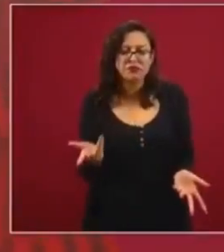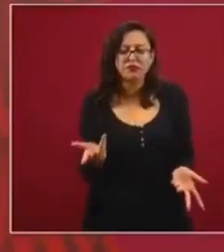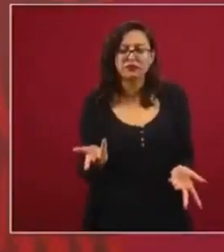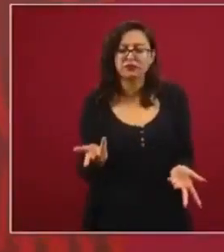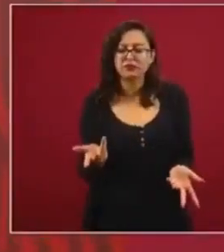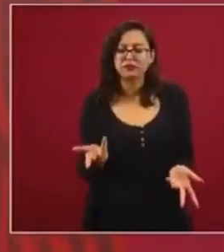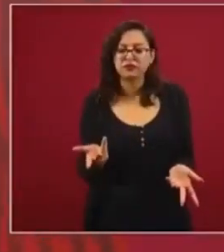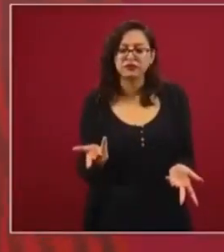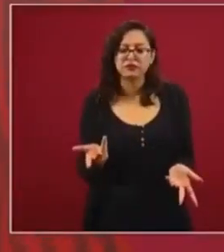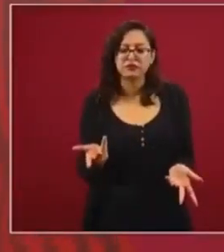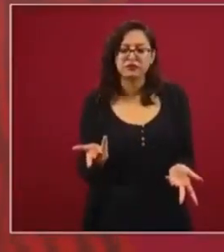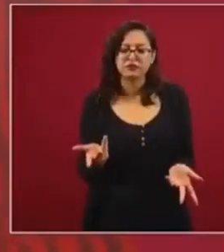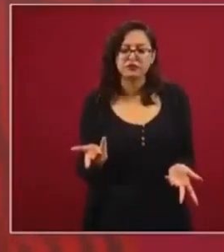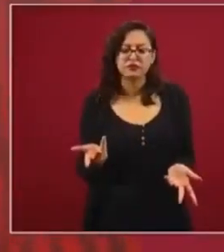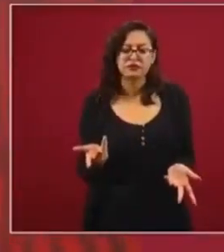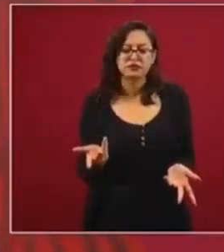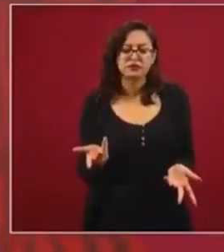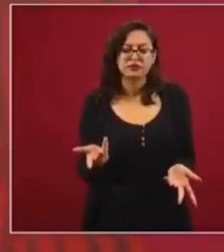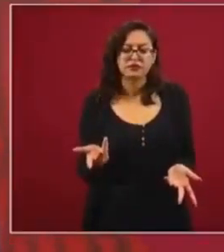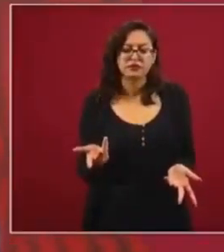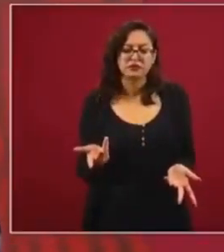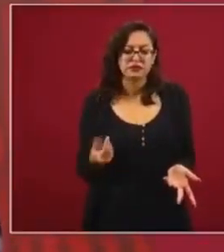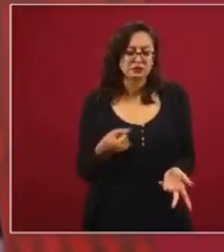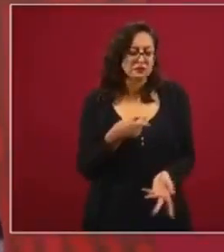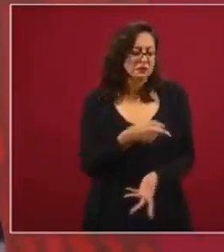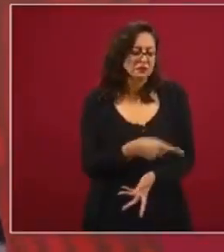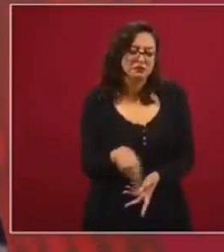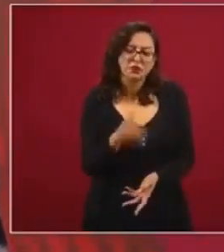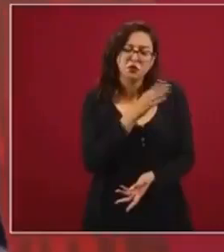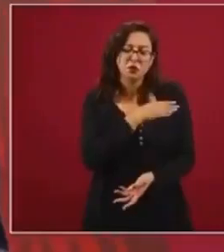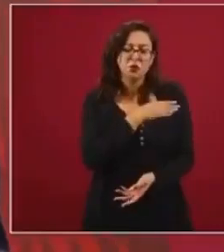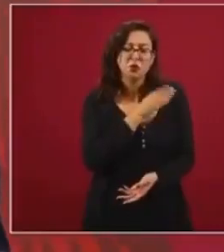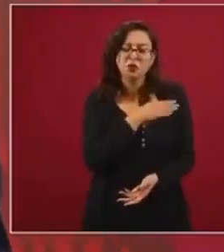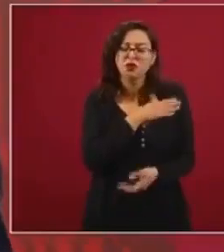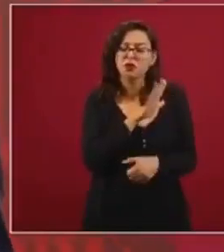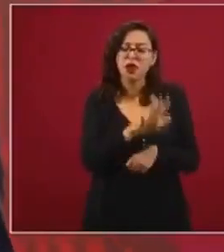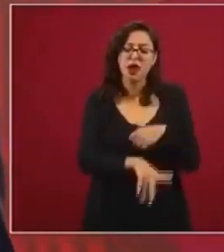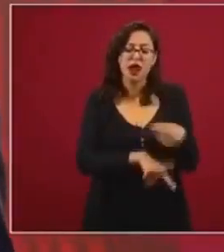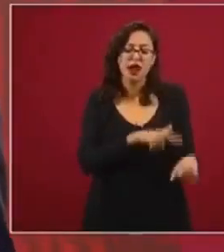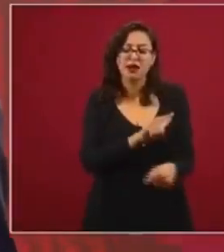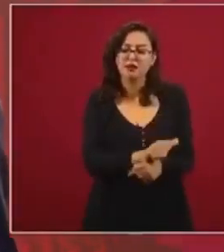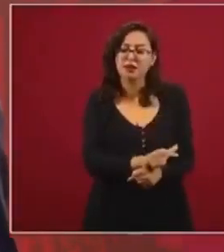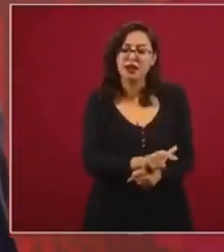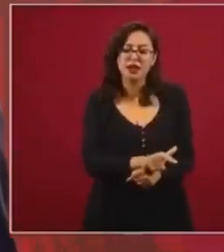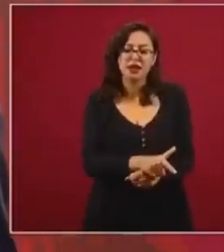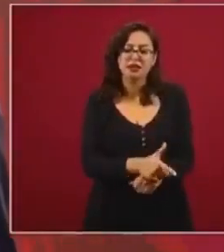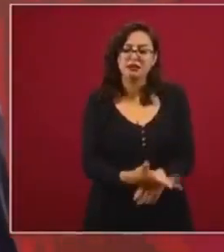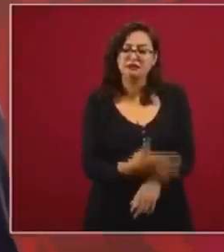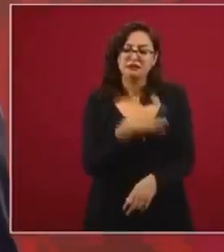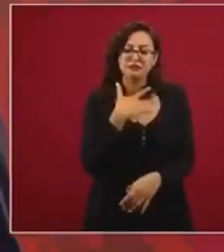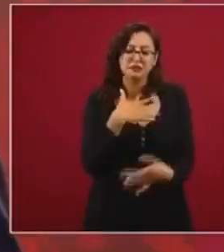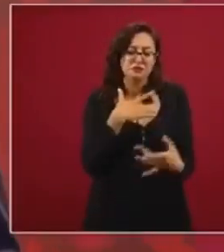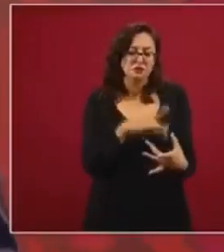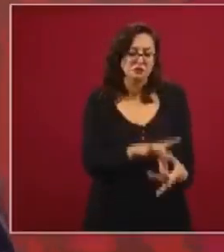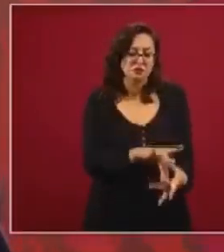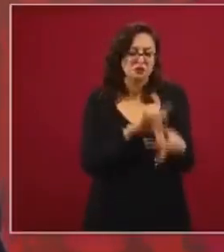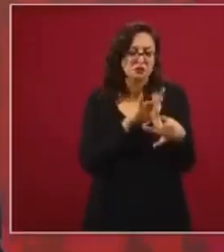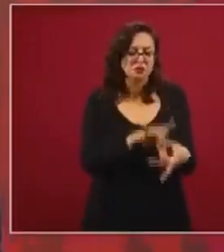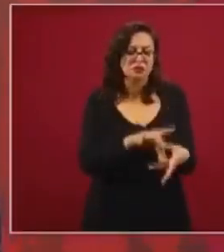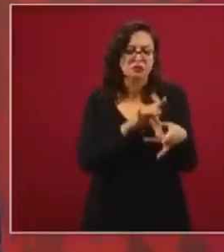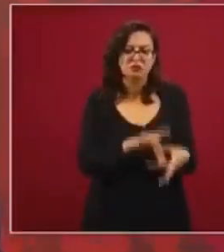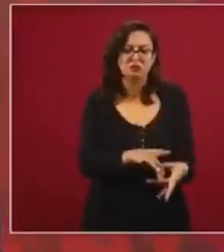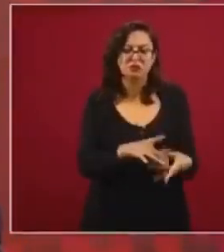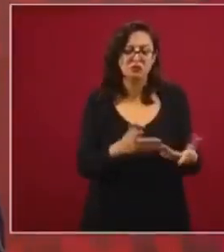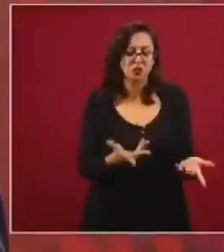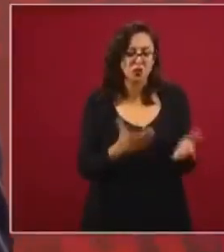fieles, con tantos sentimientos, que no lo